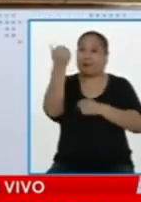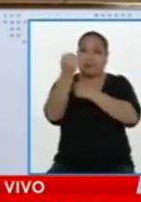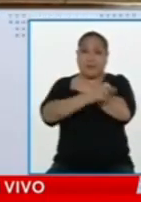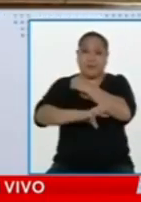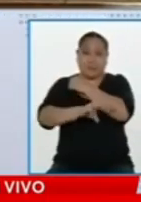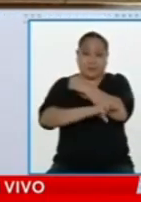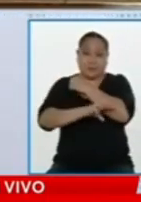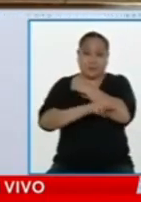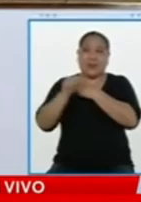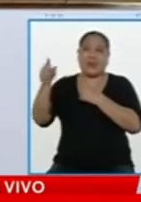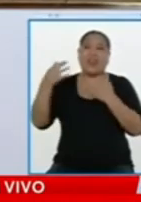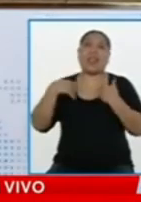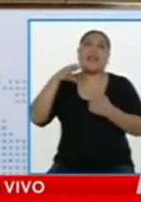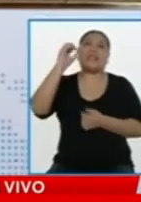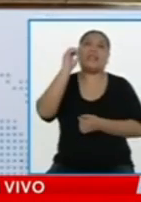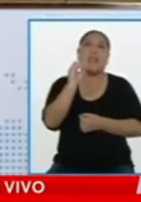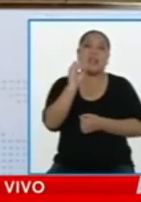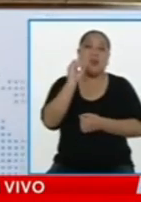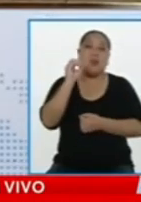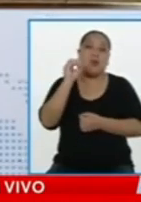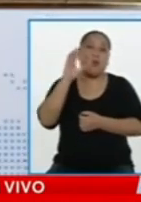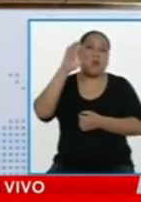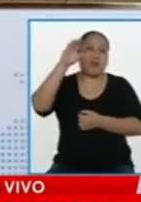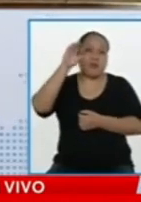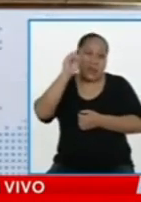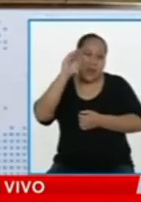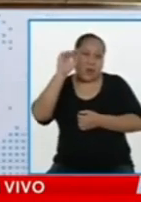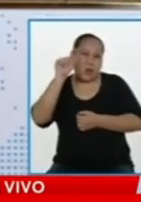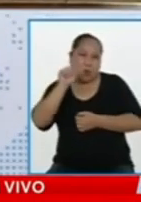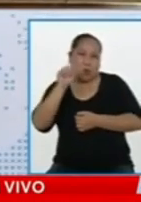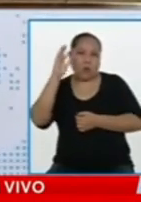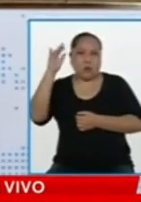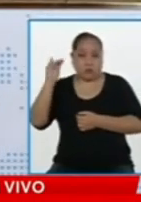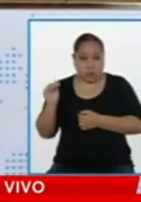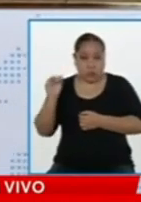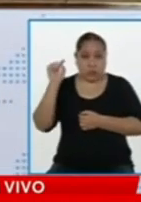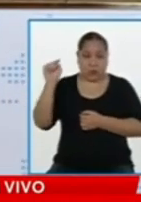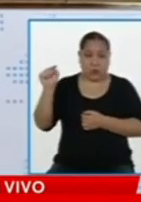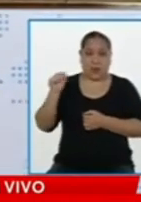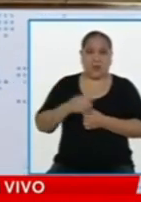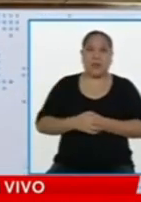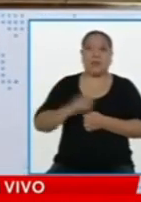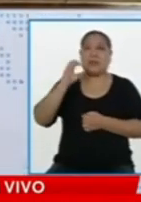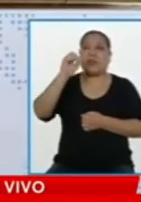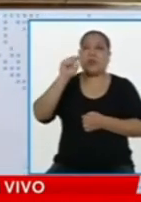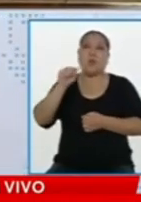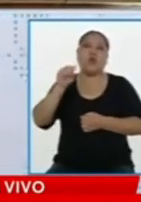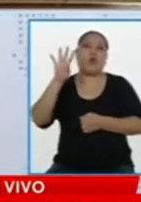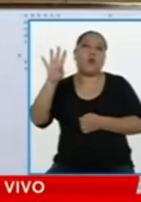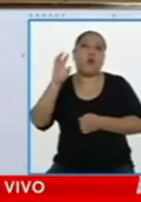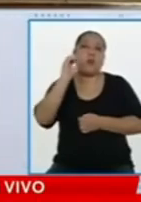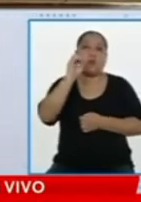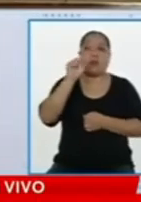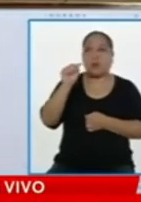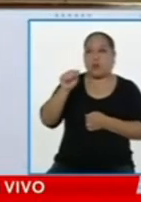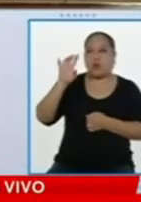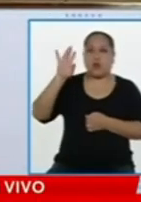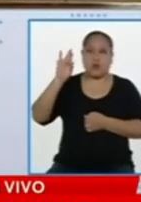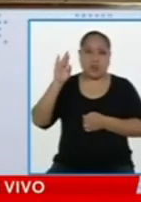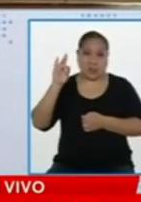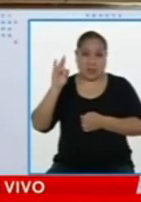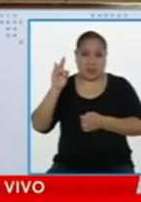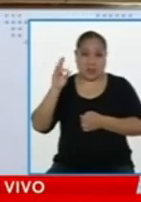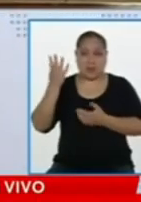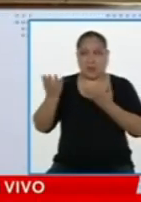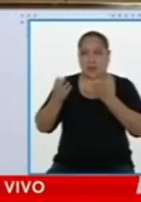Si los mercados están abastecidos, porque los mercados en línea están abastecidos, se encuentra de